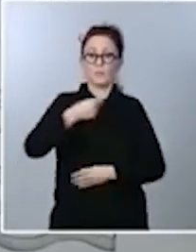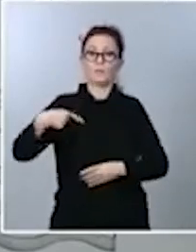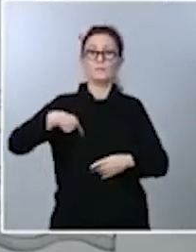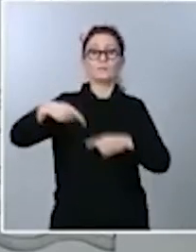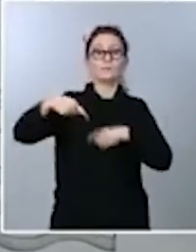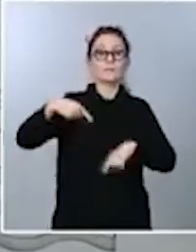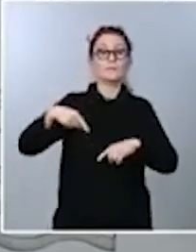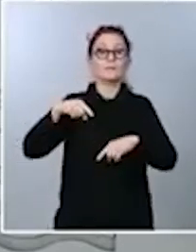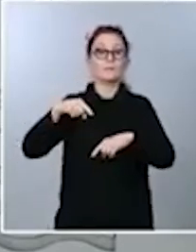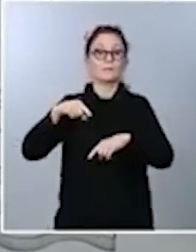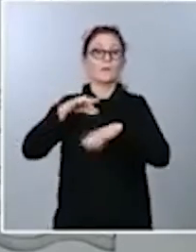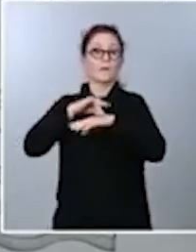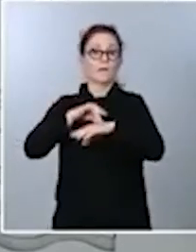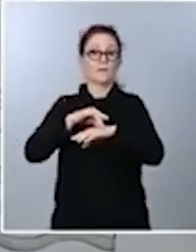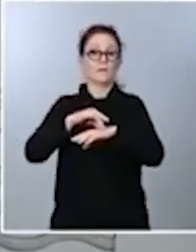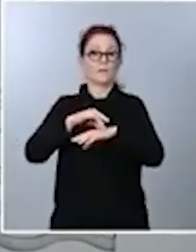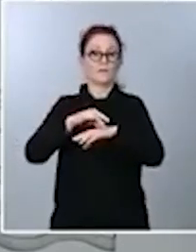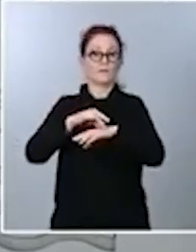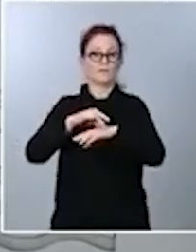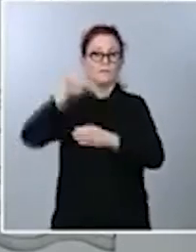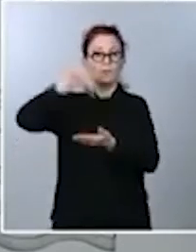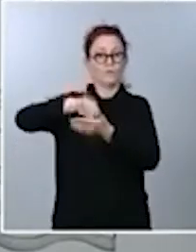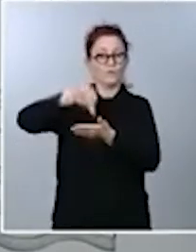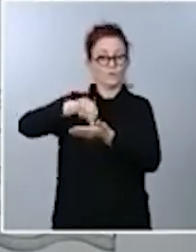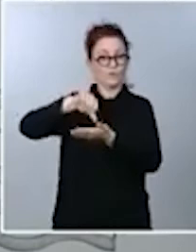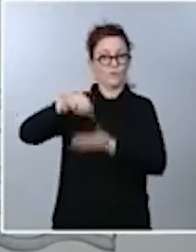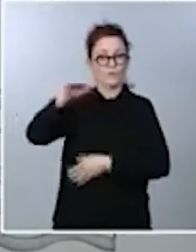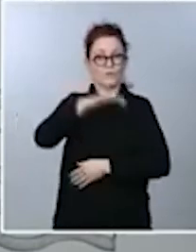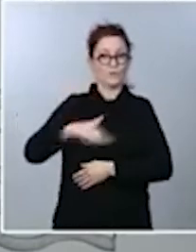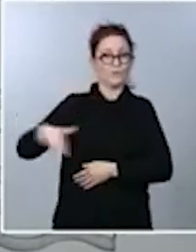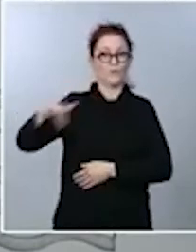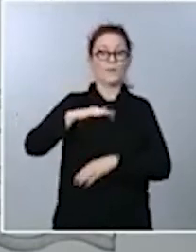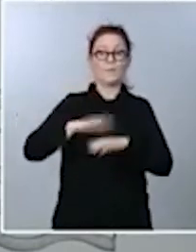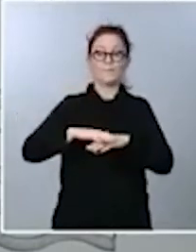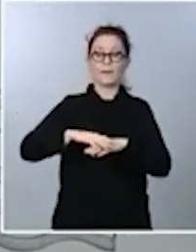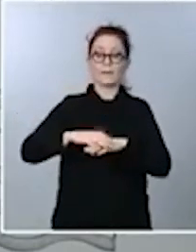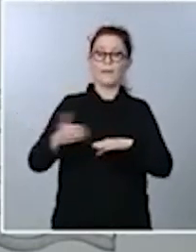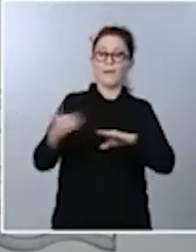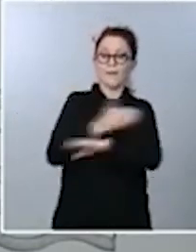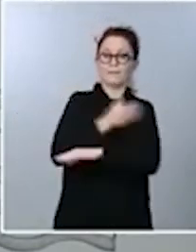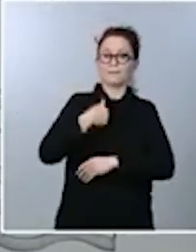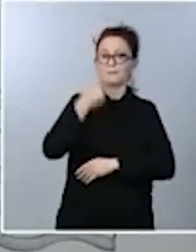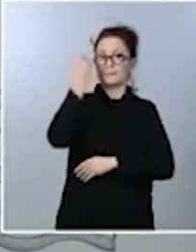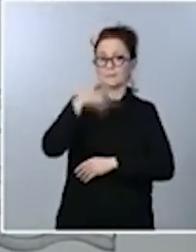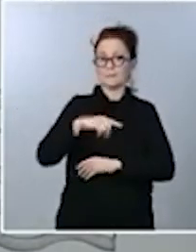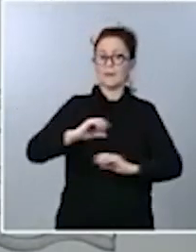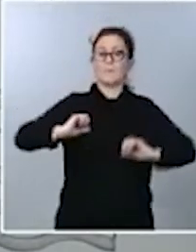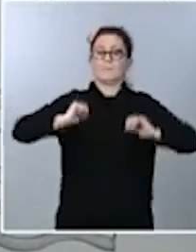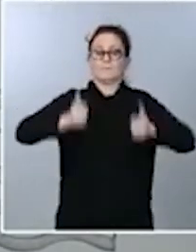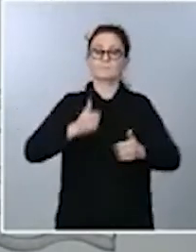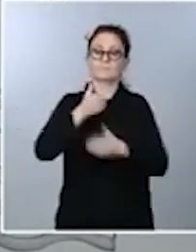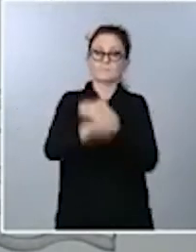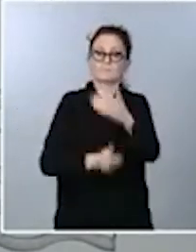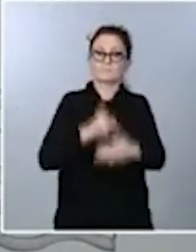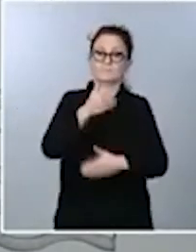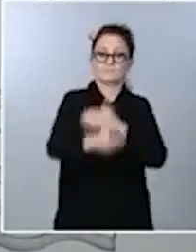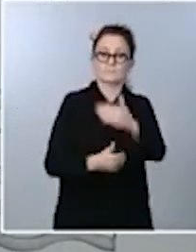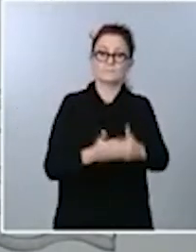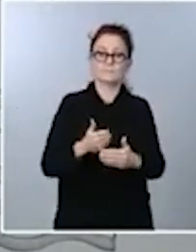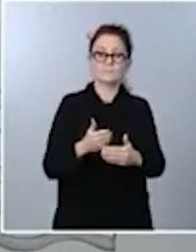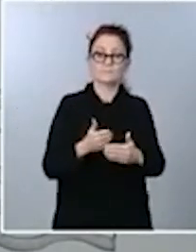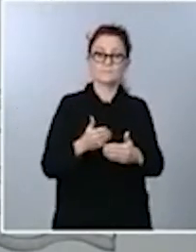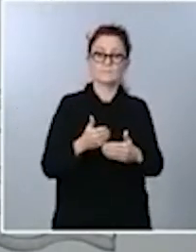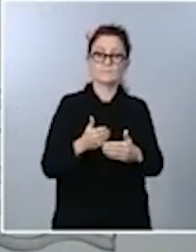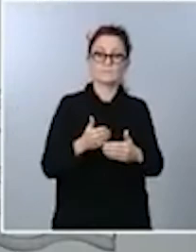para que se contemplen los números, las partidas presupuestarias que permitan las primeras acciones que se emprenderían con motivo de la